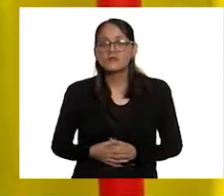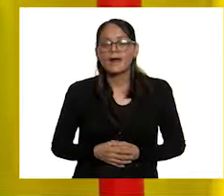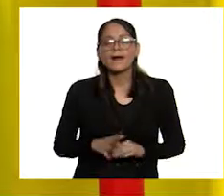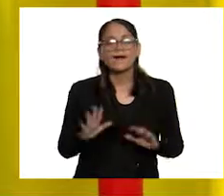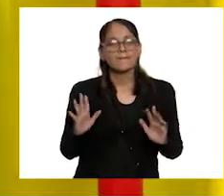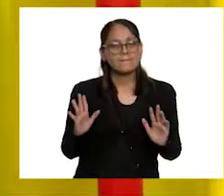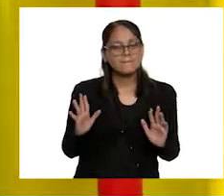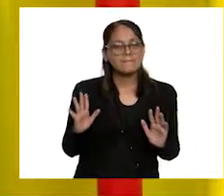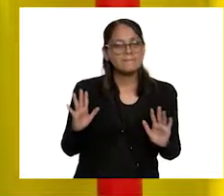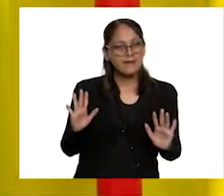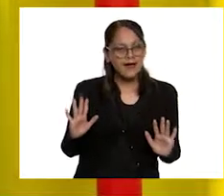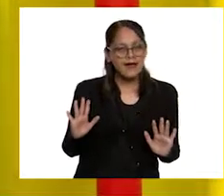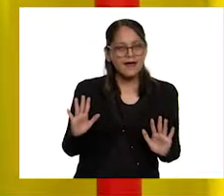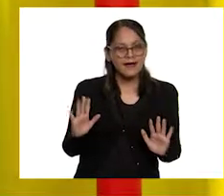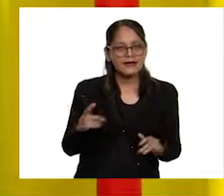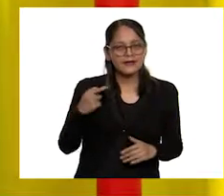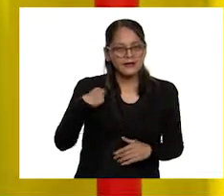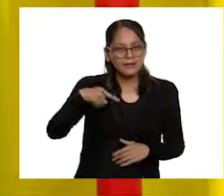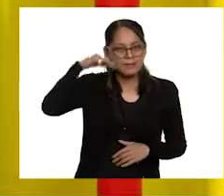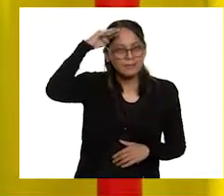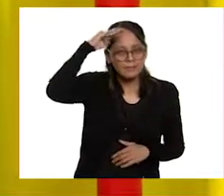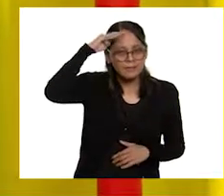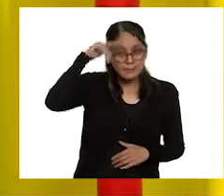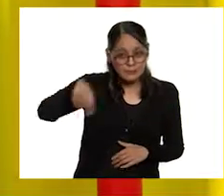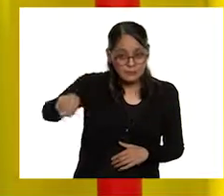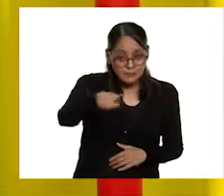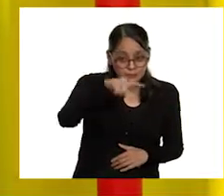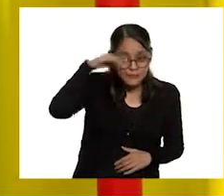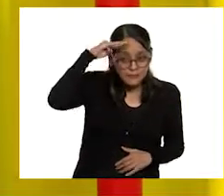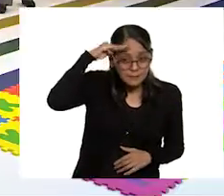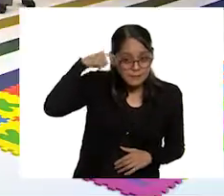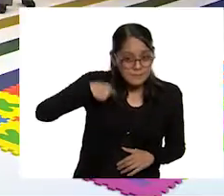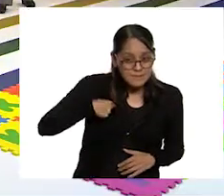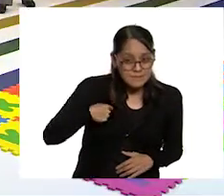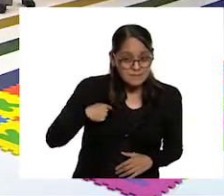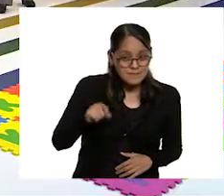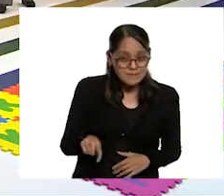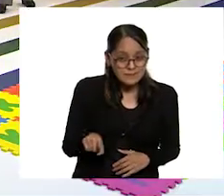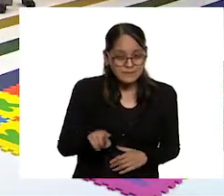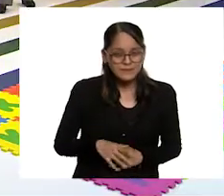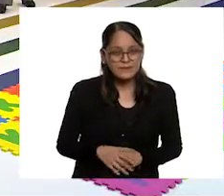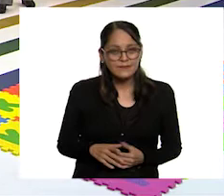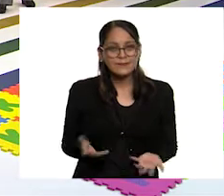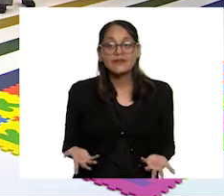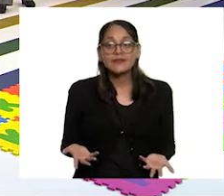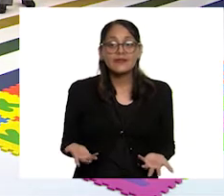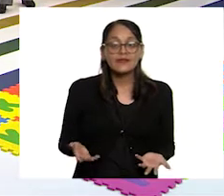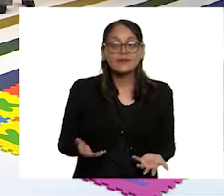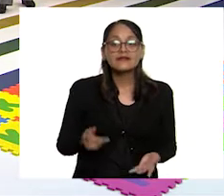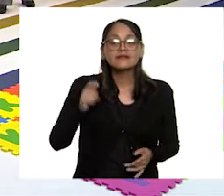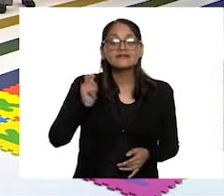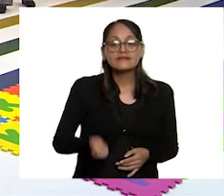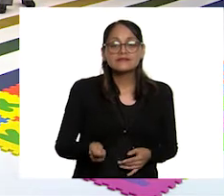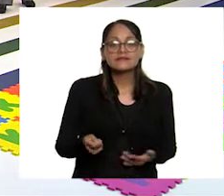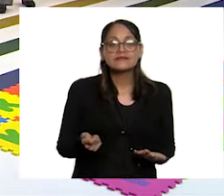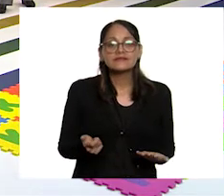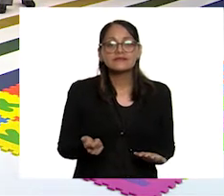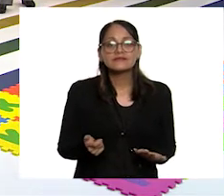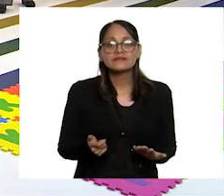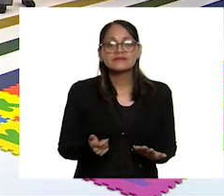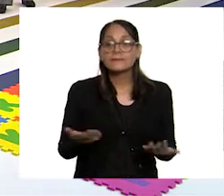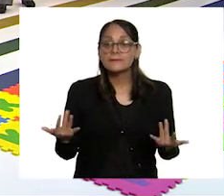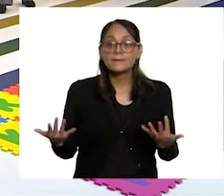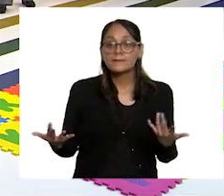Ajá, ajá. ¿Están pensando ustedes allá en casa lo mismo que yo? ¿Eh? Se trata entonces de...